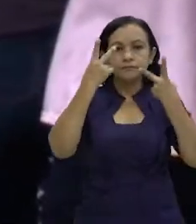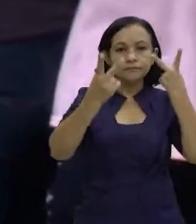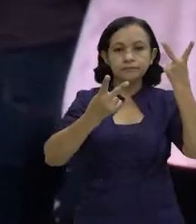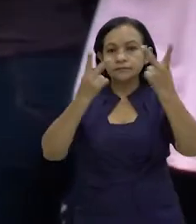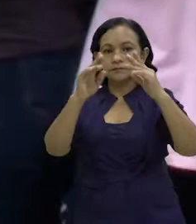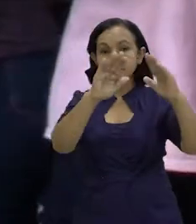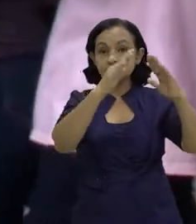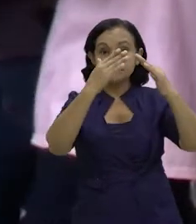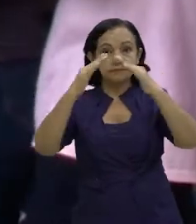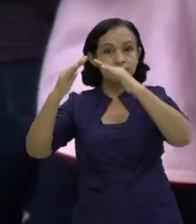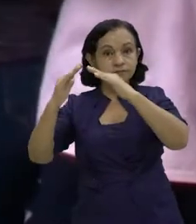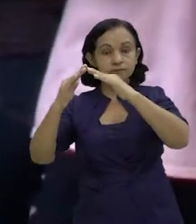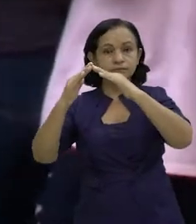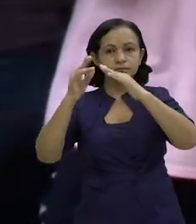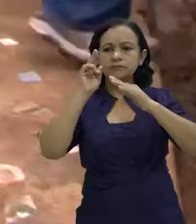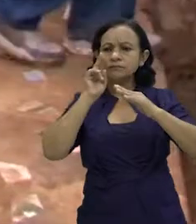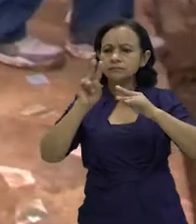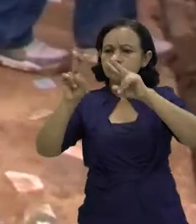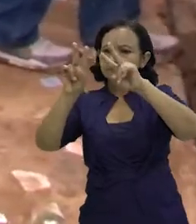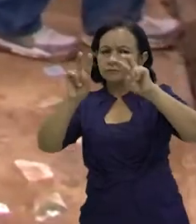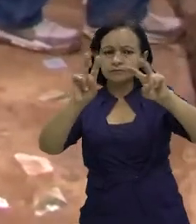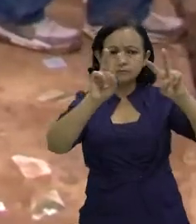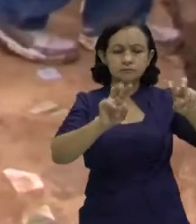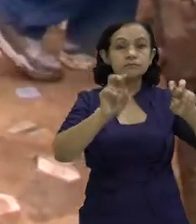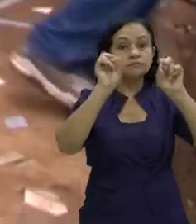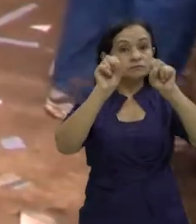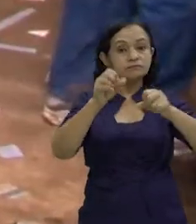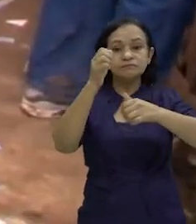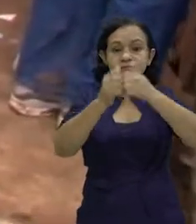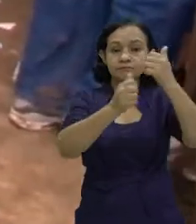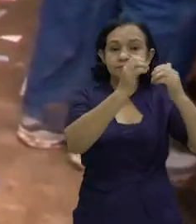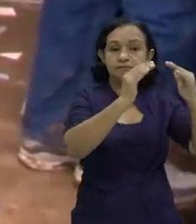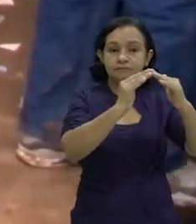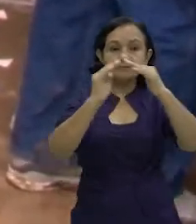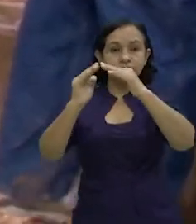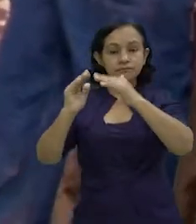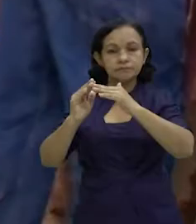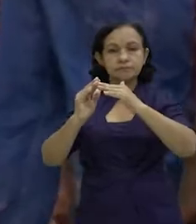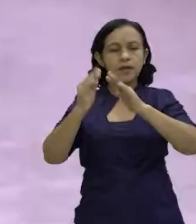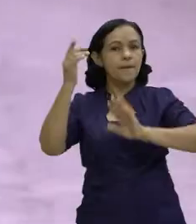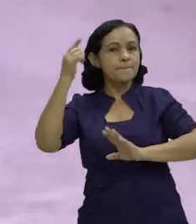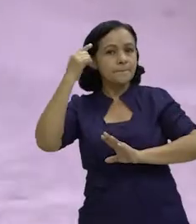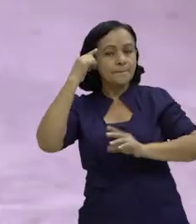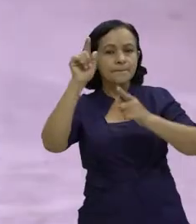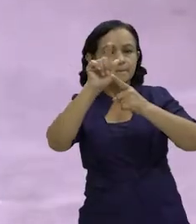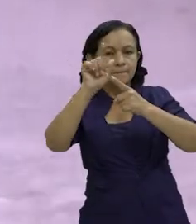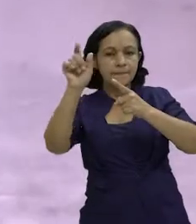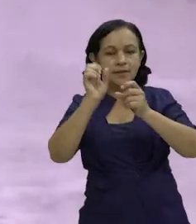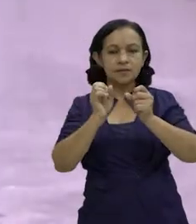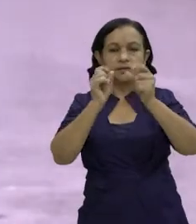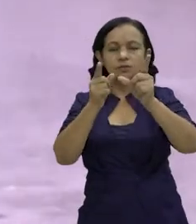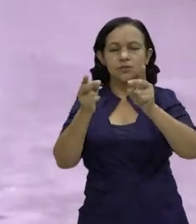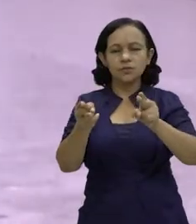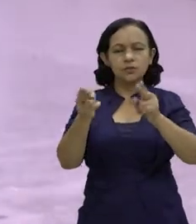barrios afectados a fin de evaluar la situación ante posibles afectaciones. Considerando que los meses de octubre y noviembre